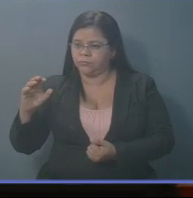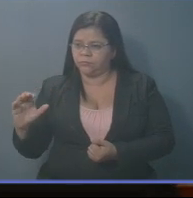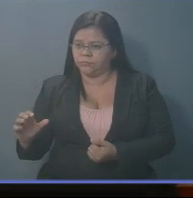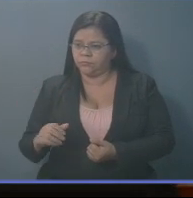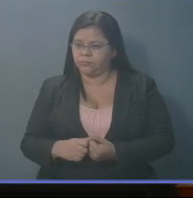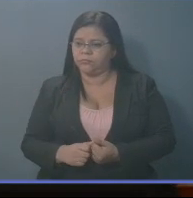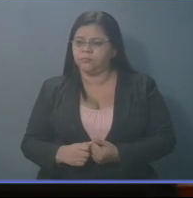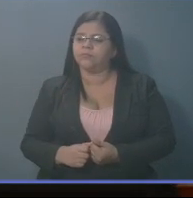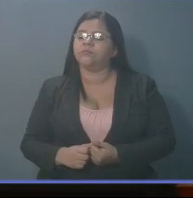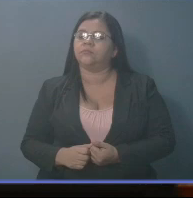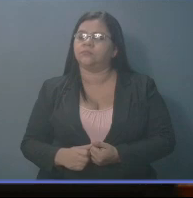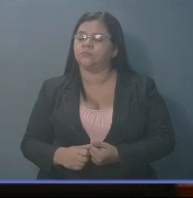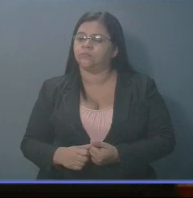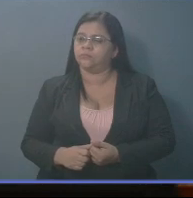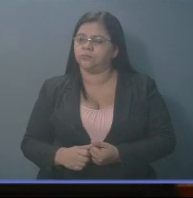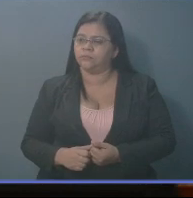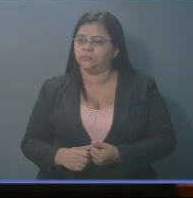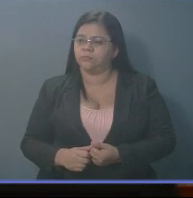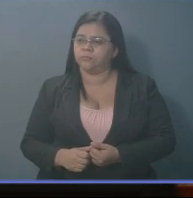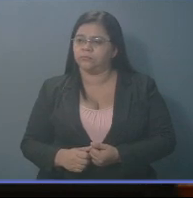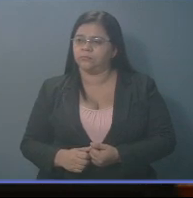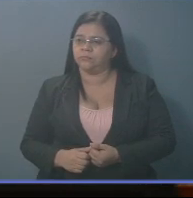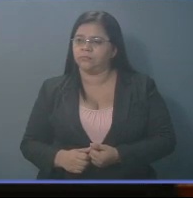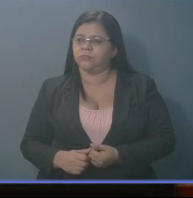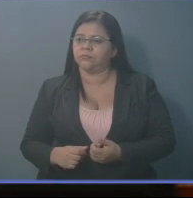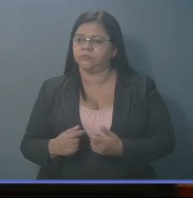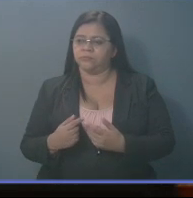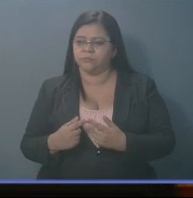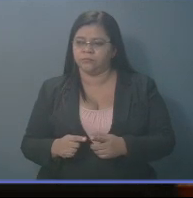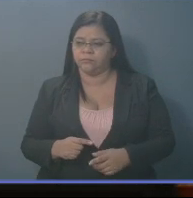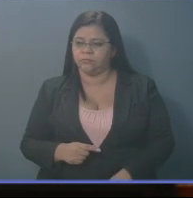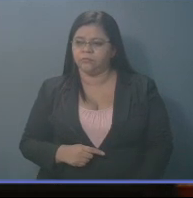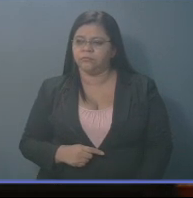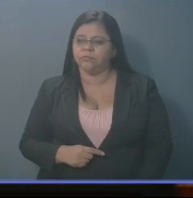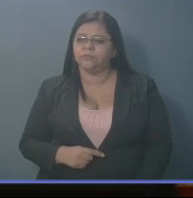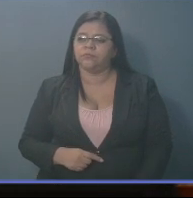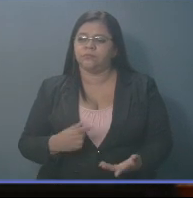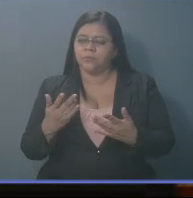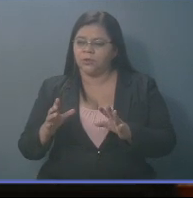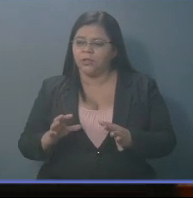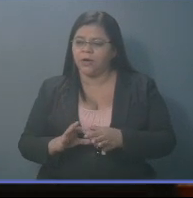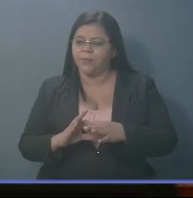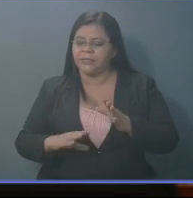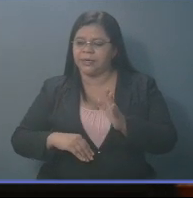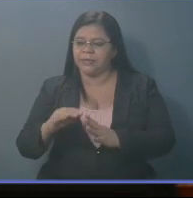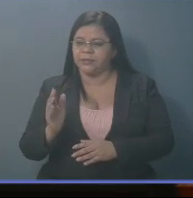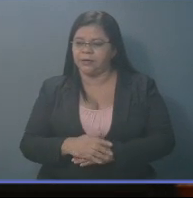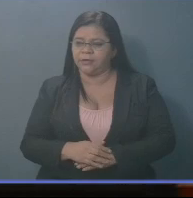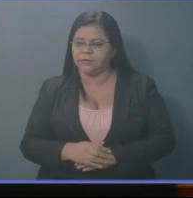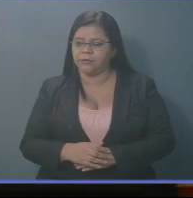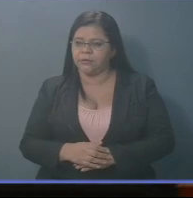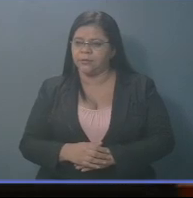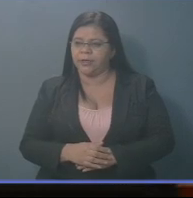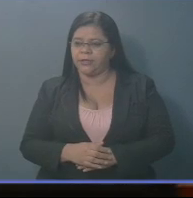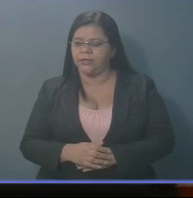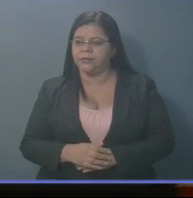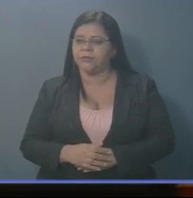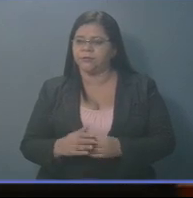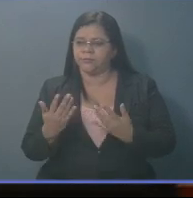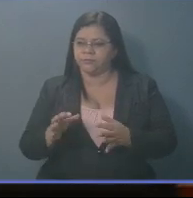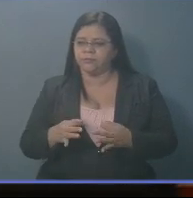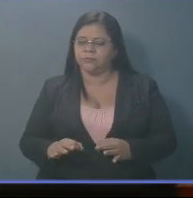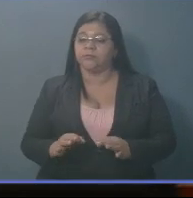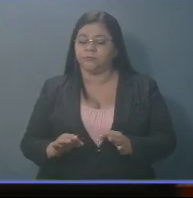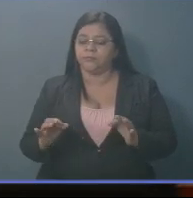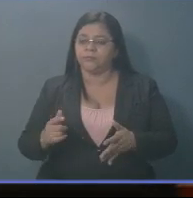de la Policía Nacional Civil, en la forma que determine la ley.